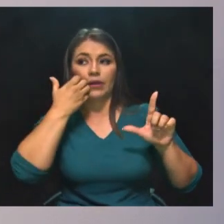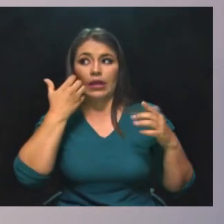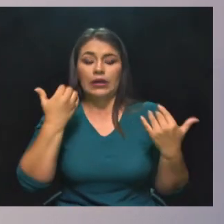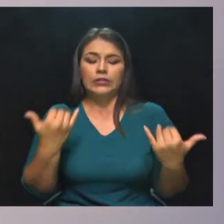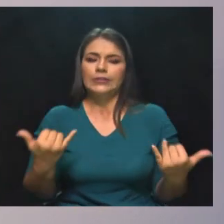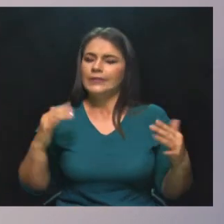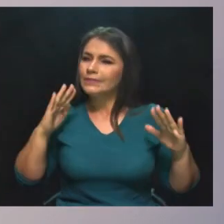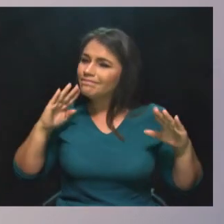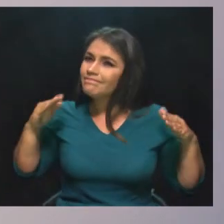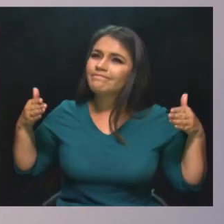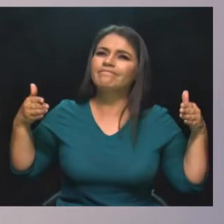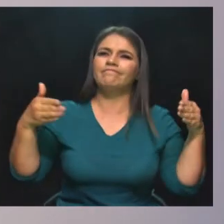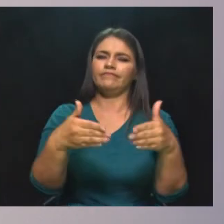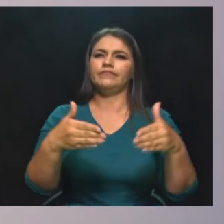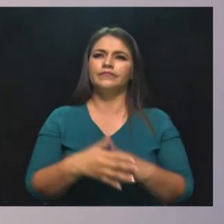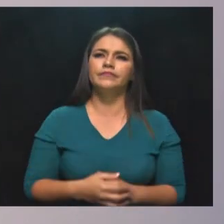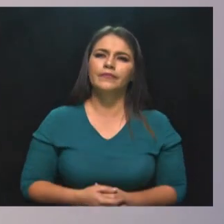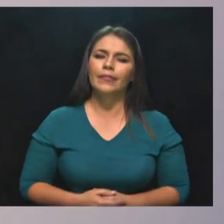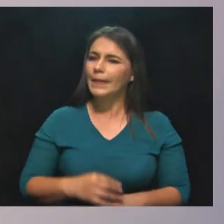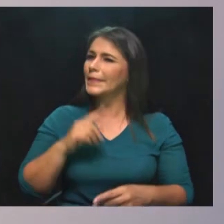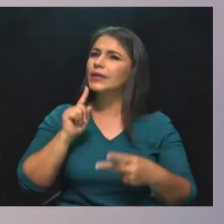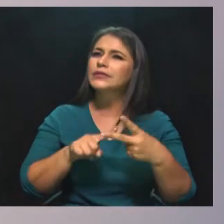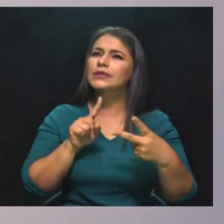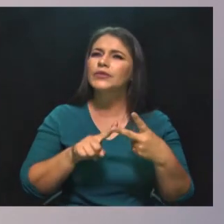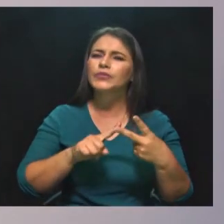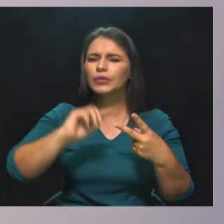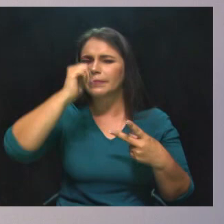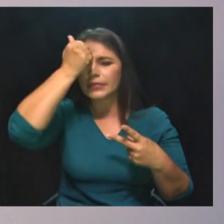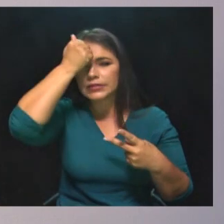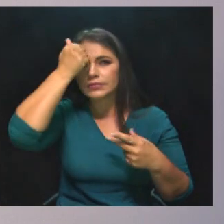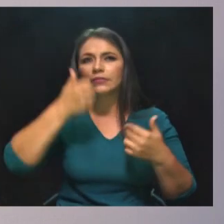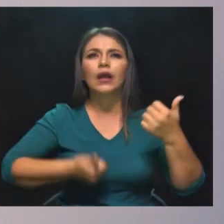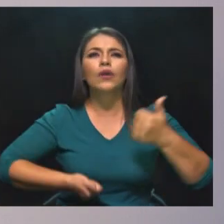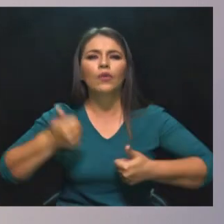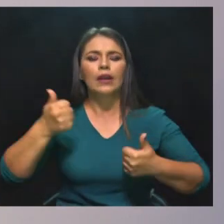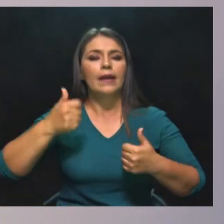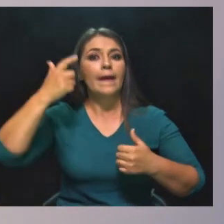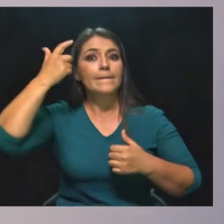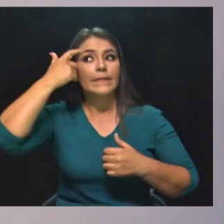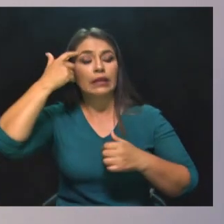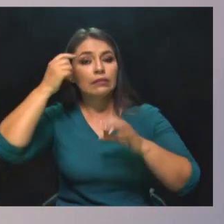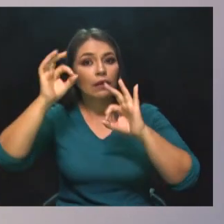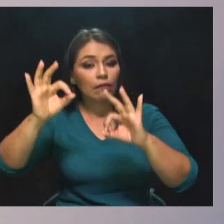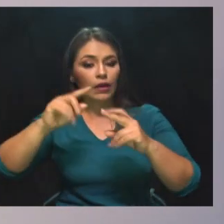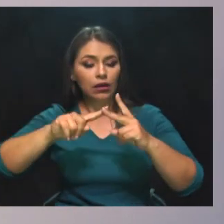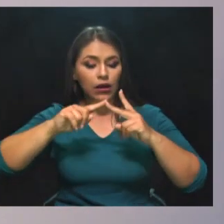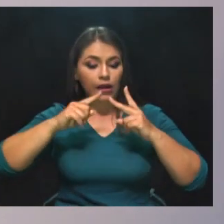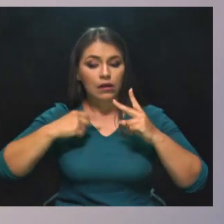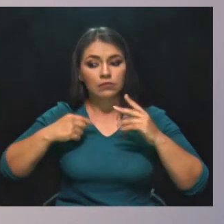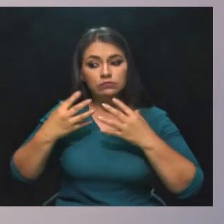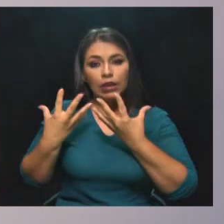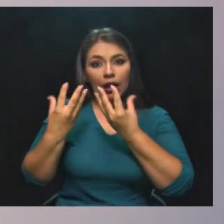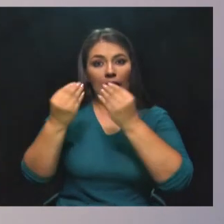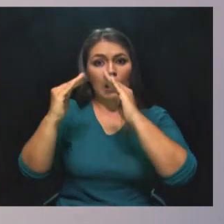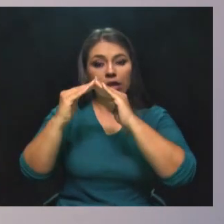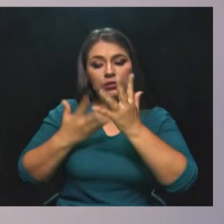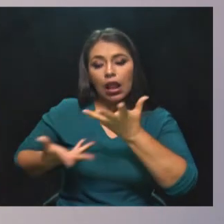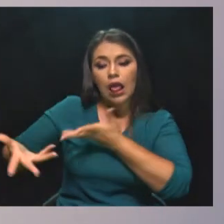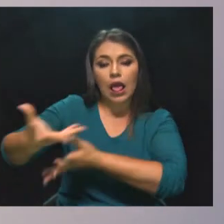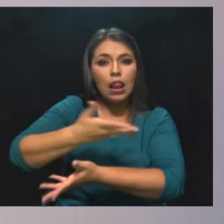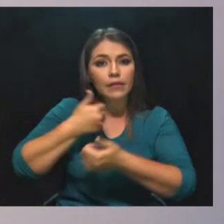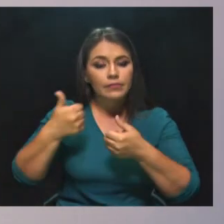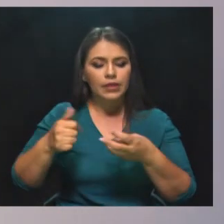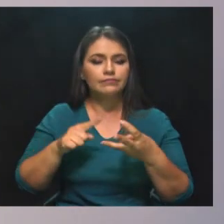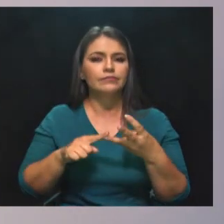Pero también es prioridad nuestra la convivencia y la salud mental de los antioqueños. Salud para el alma